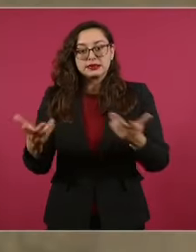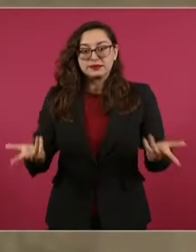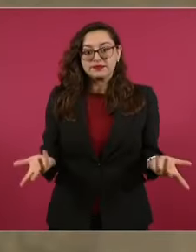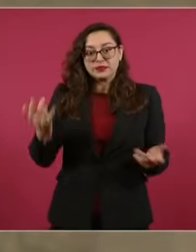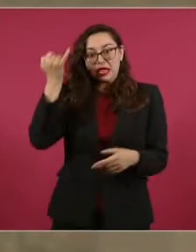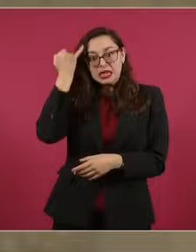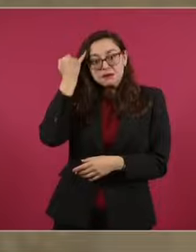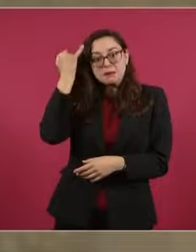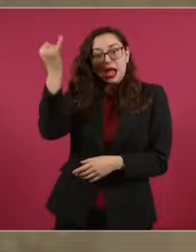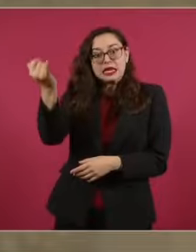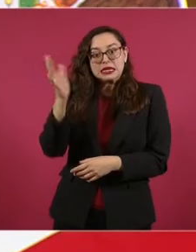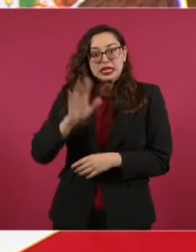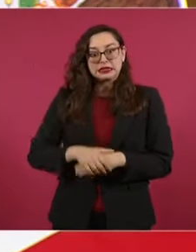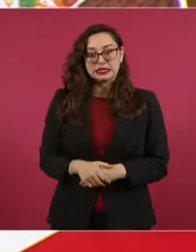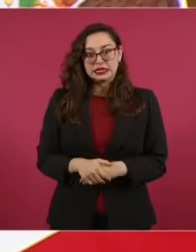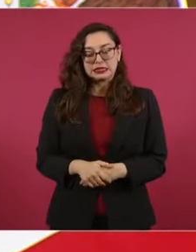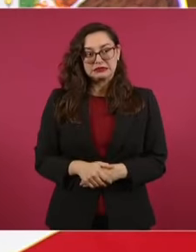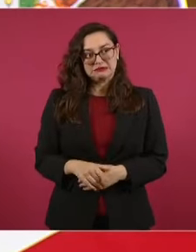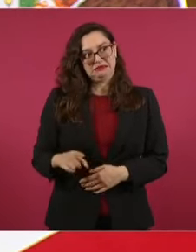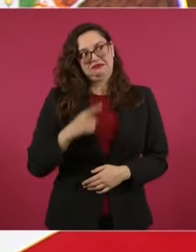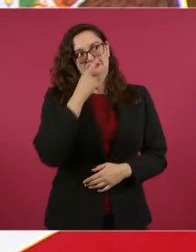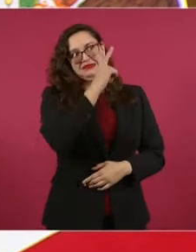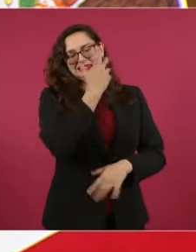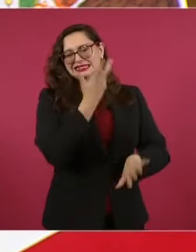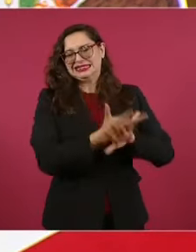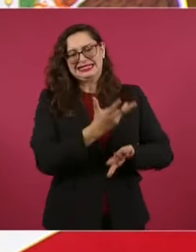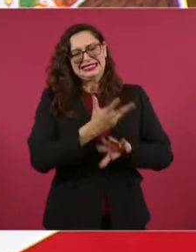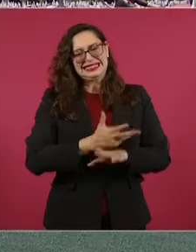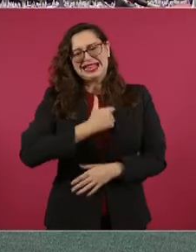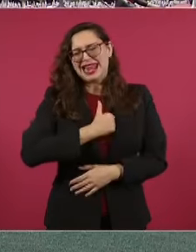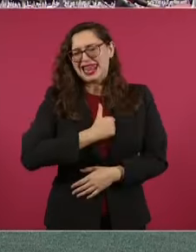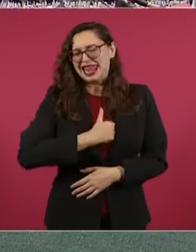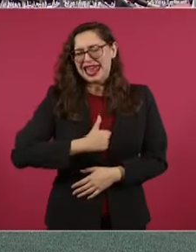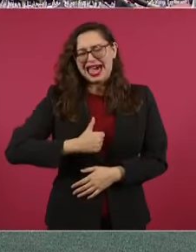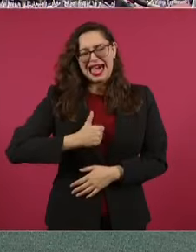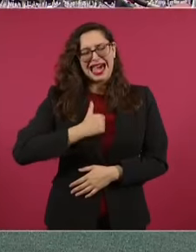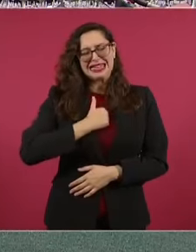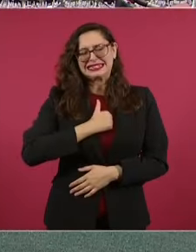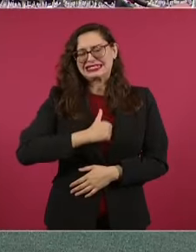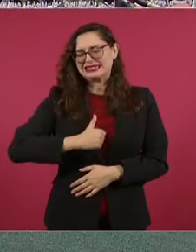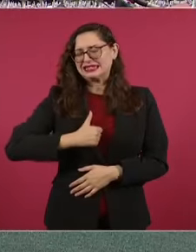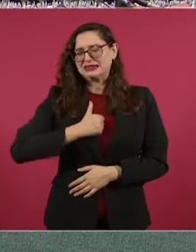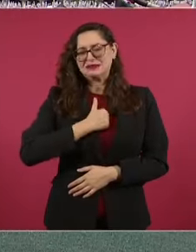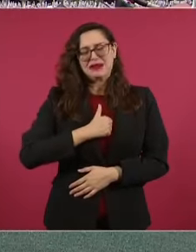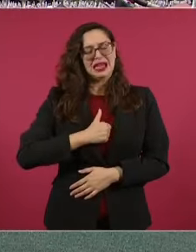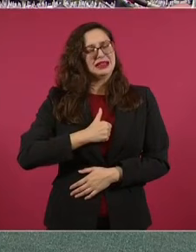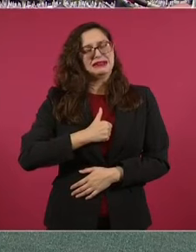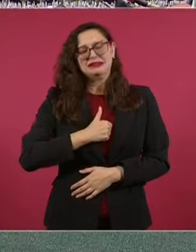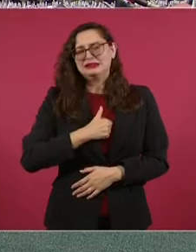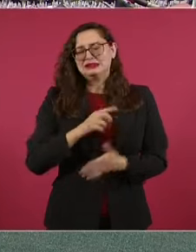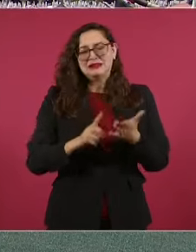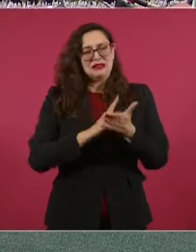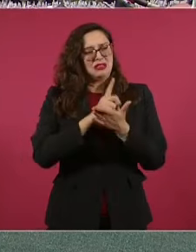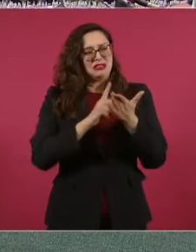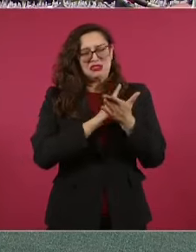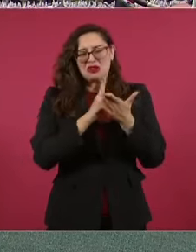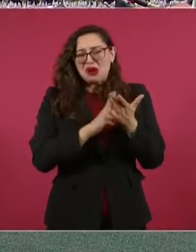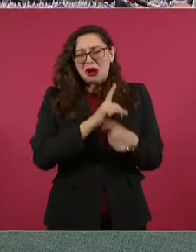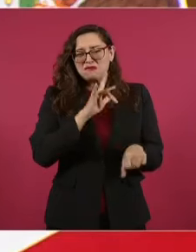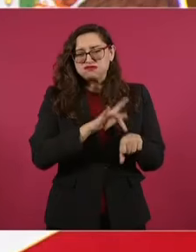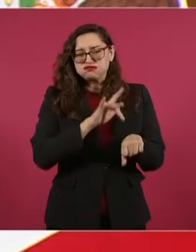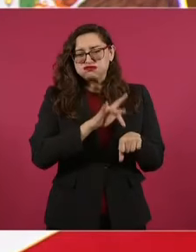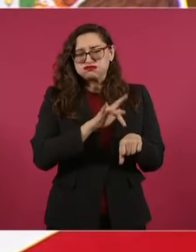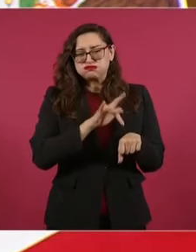tenemos lo que lamentablemente padecen nuestros vecinos?, que por el consumo del